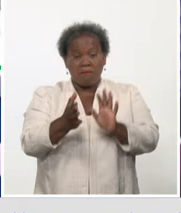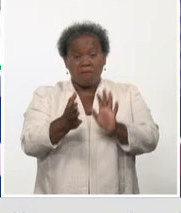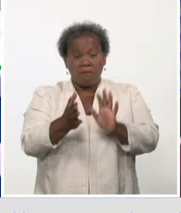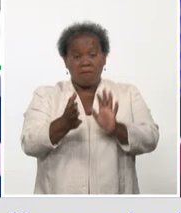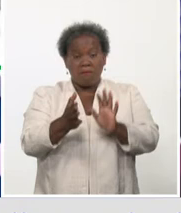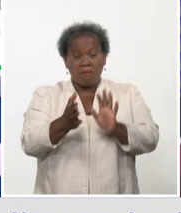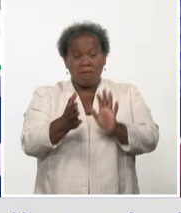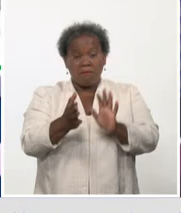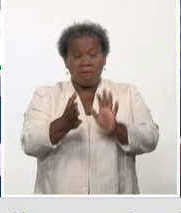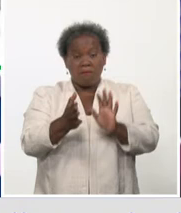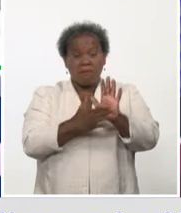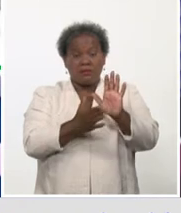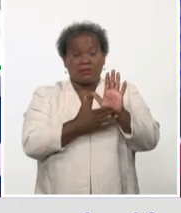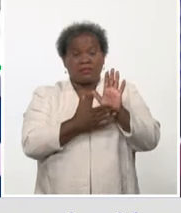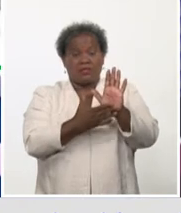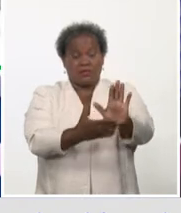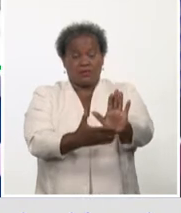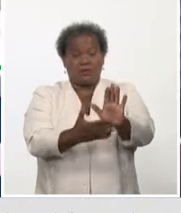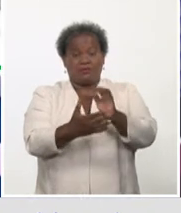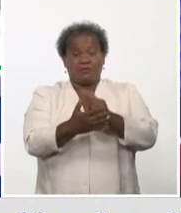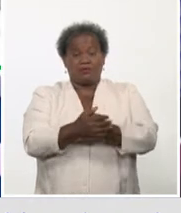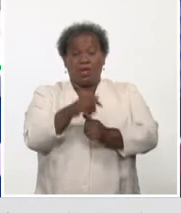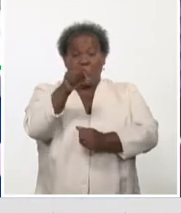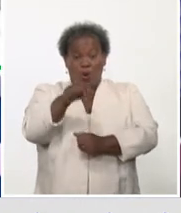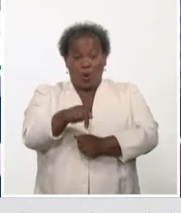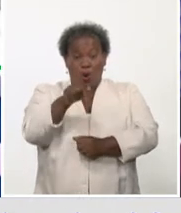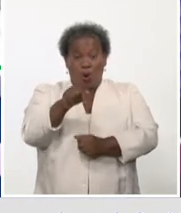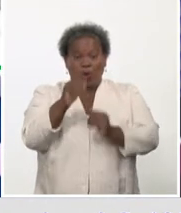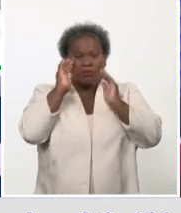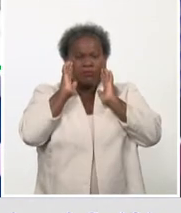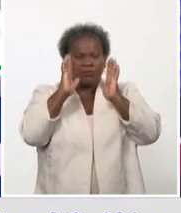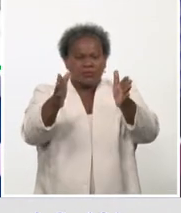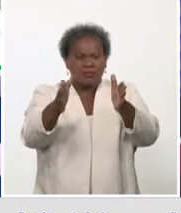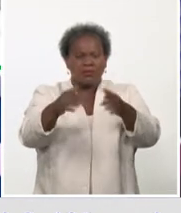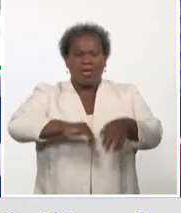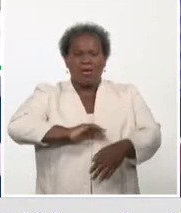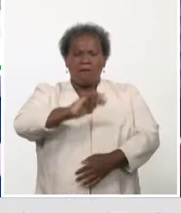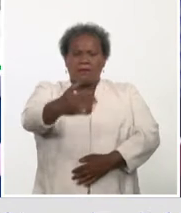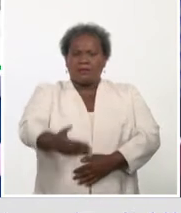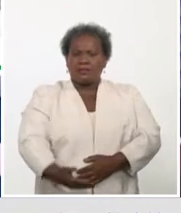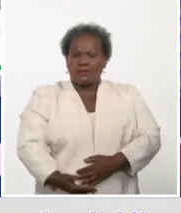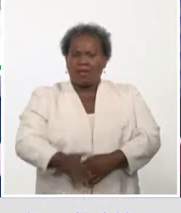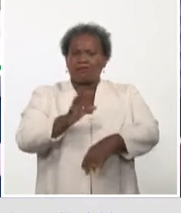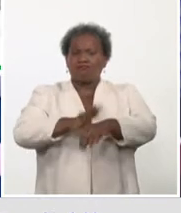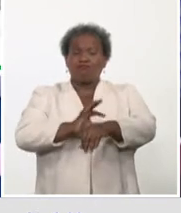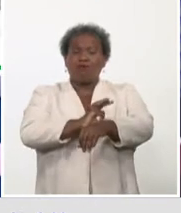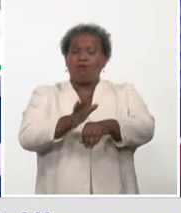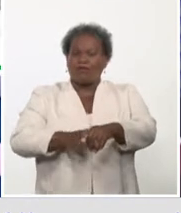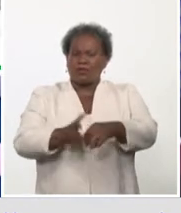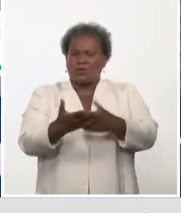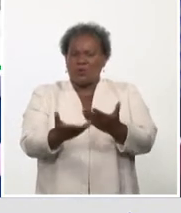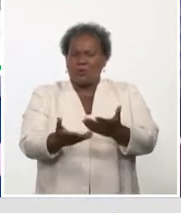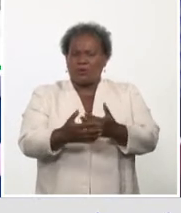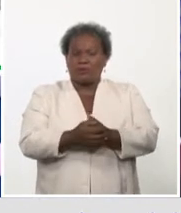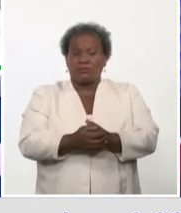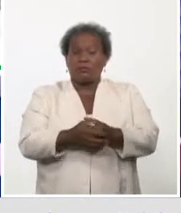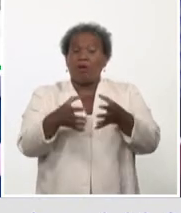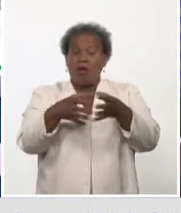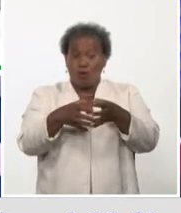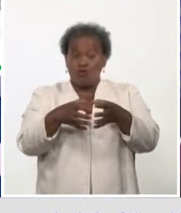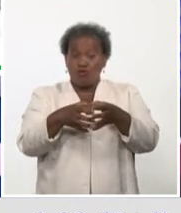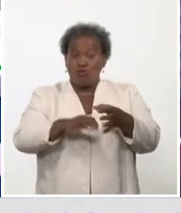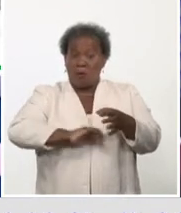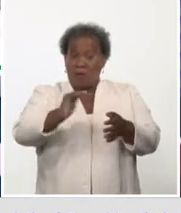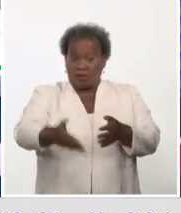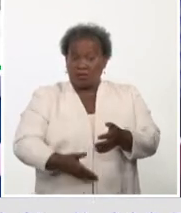presentación y es que pondremos hoy la atención en las embarazadas y la COVID-19, grupos de alto riesgo